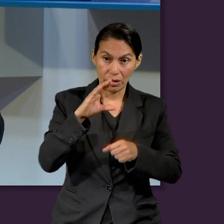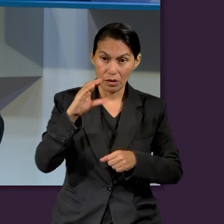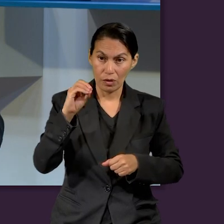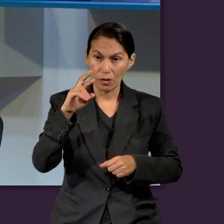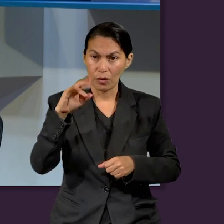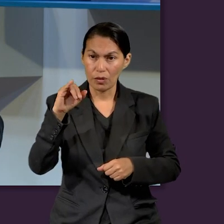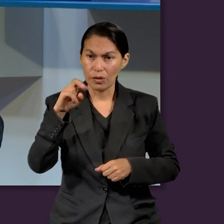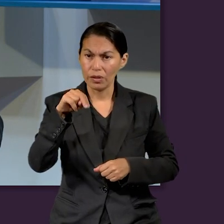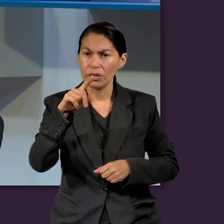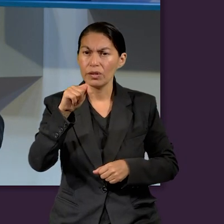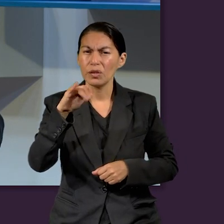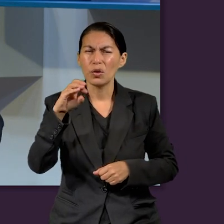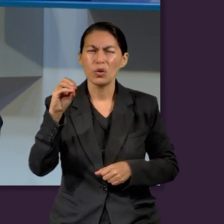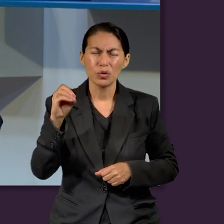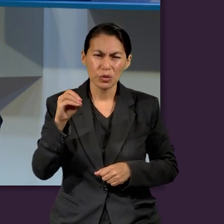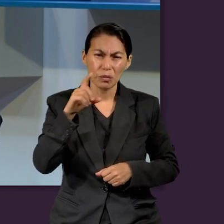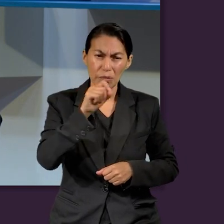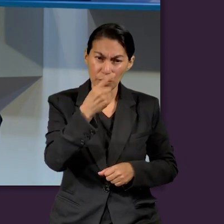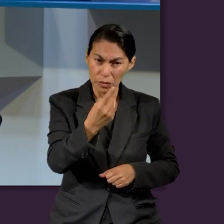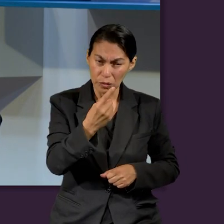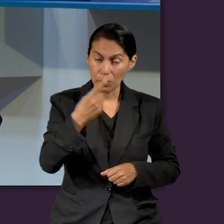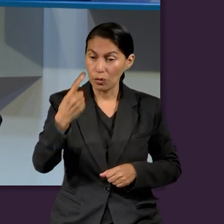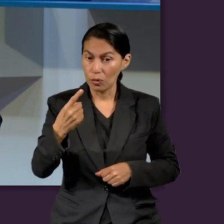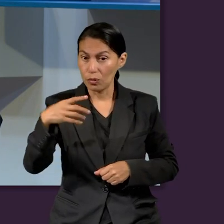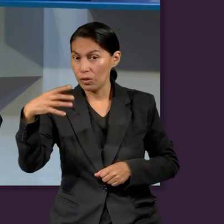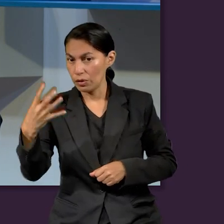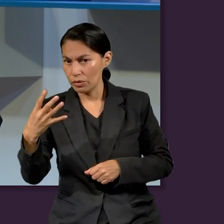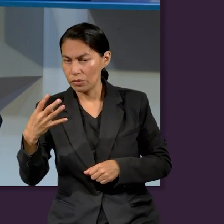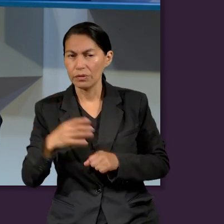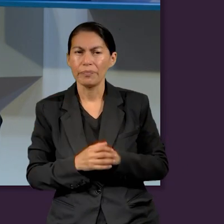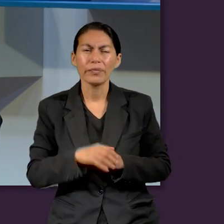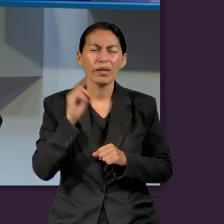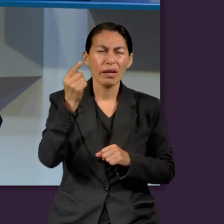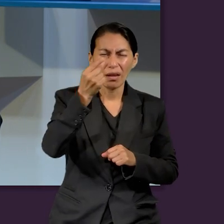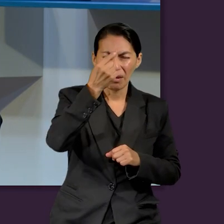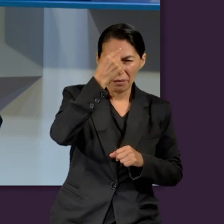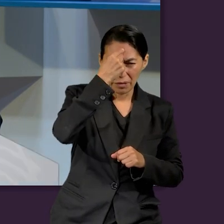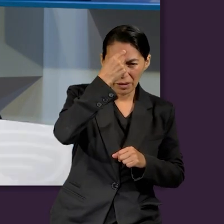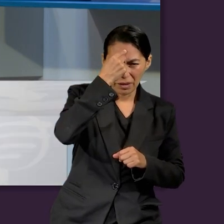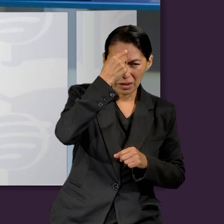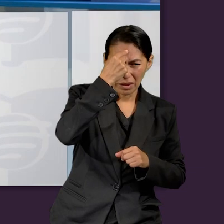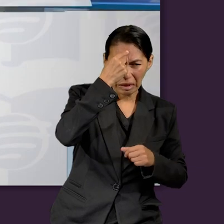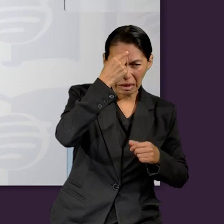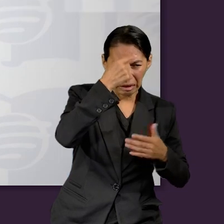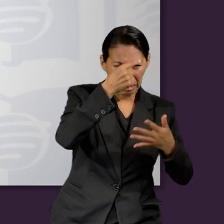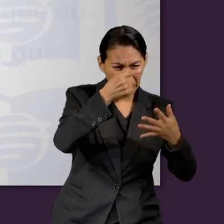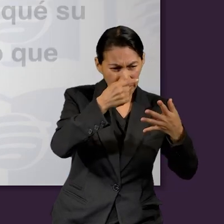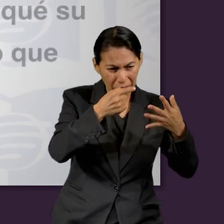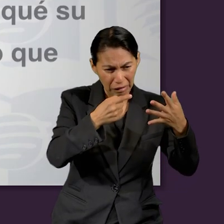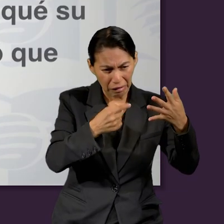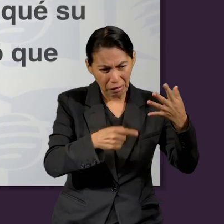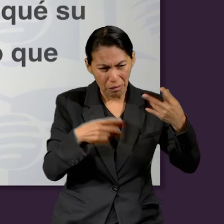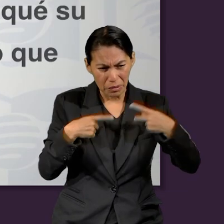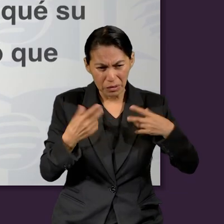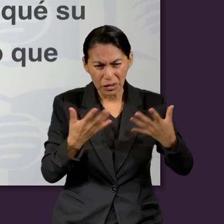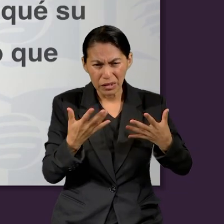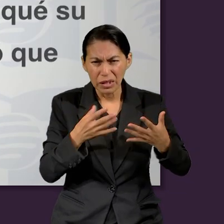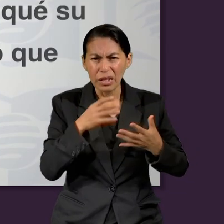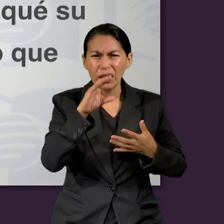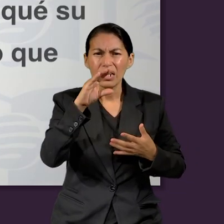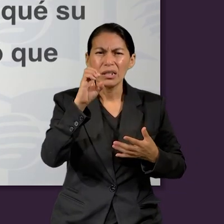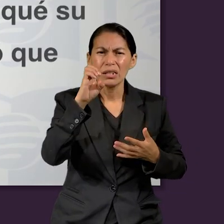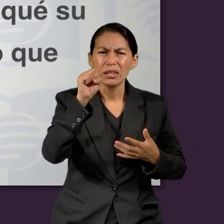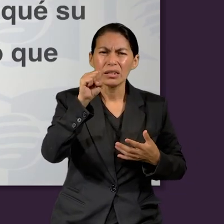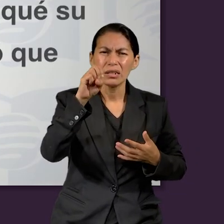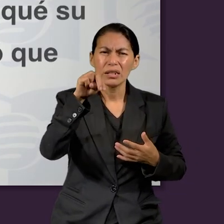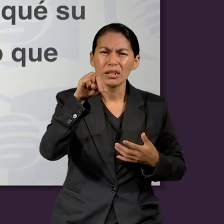al primero de nuestros expertos. Vamos a ver a la luz de lo que dice 1 Corintios 21, del 1 al 14. Vamos a